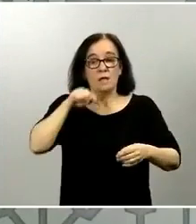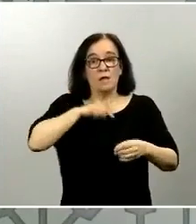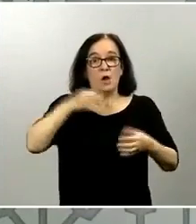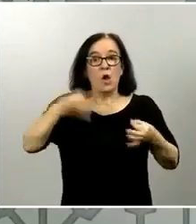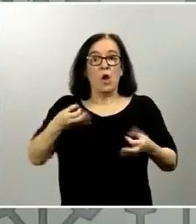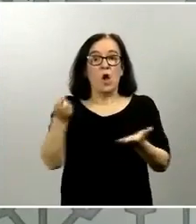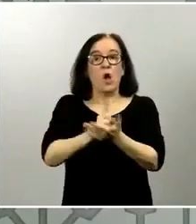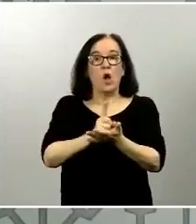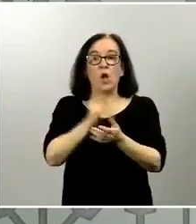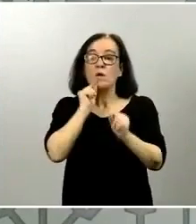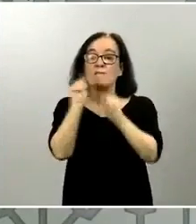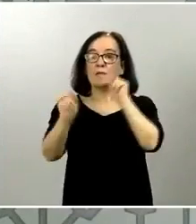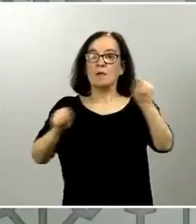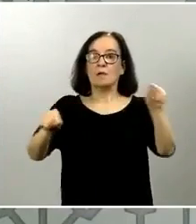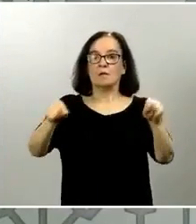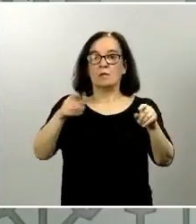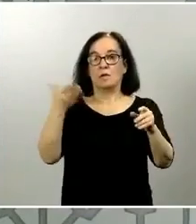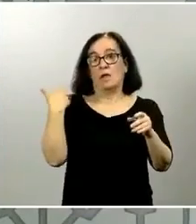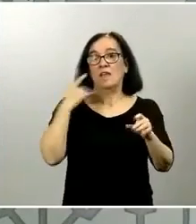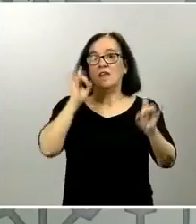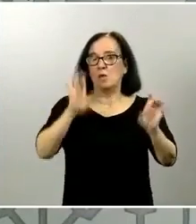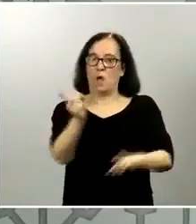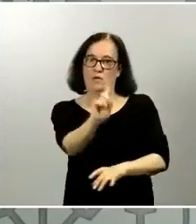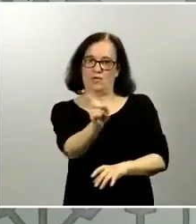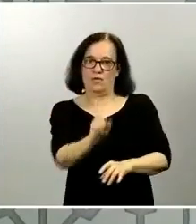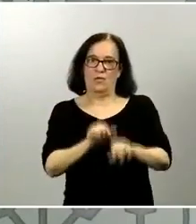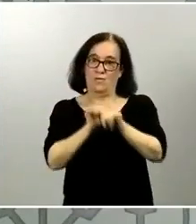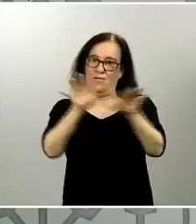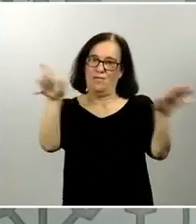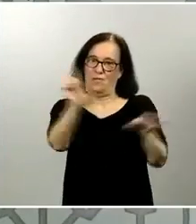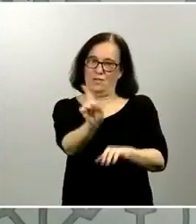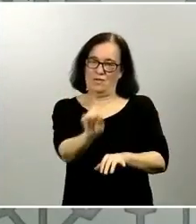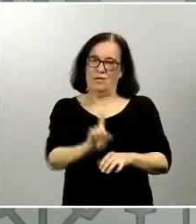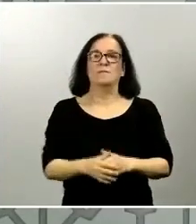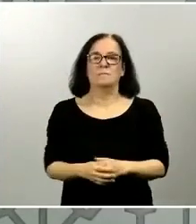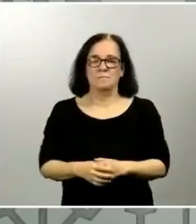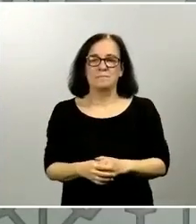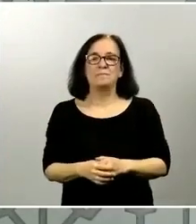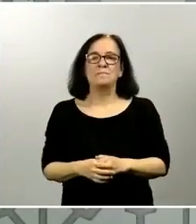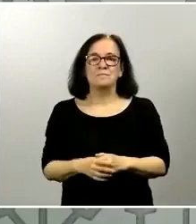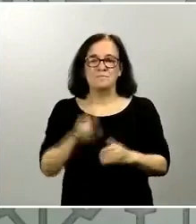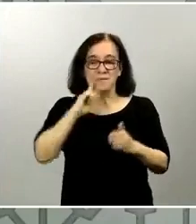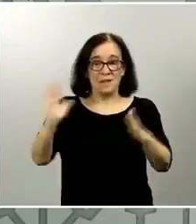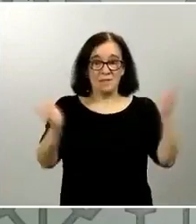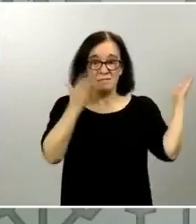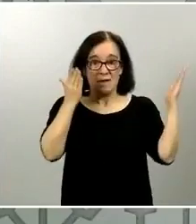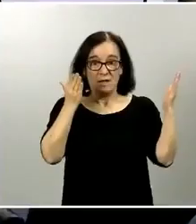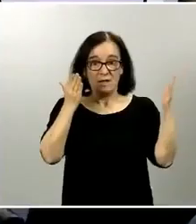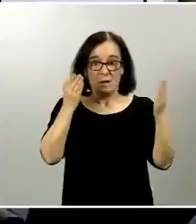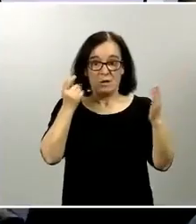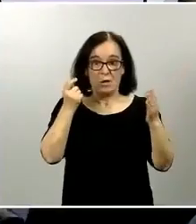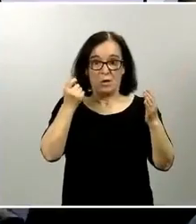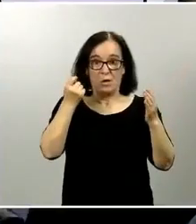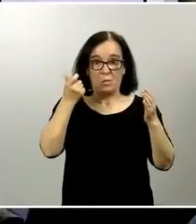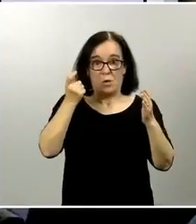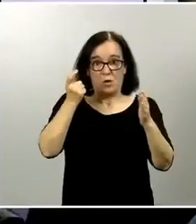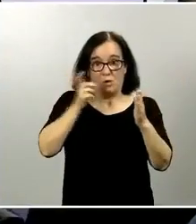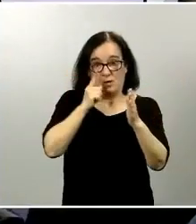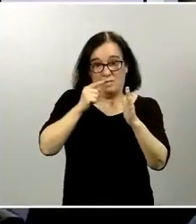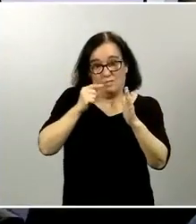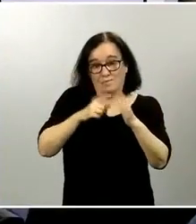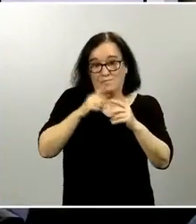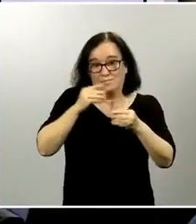circular el virus como circulaba antes claramente ahí estamos sobre esa fase de desescalamiento hay algunas preguntas